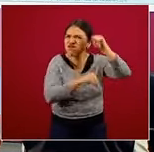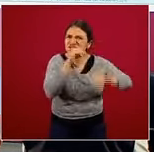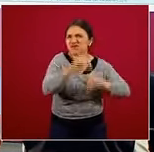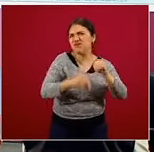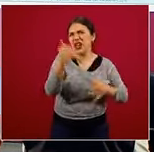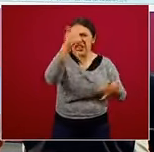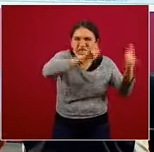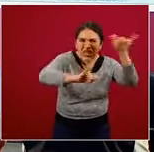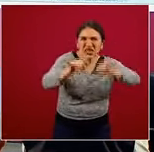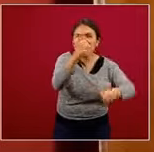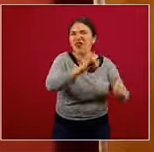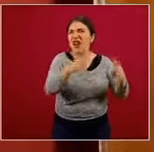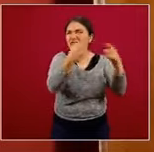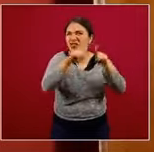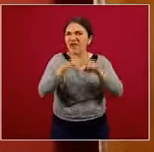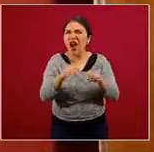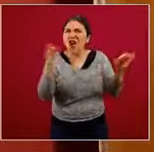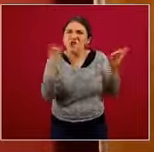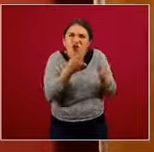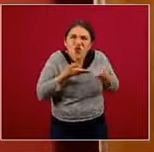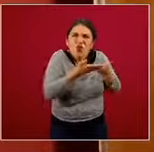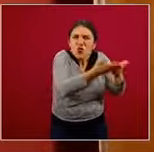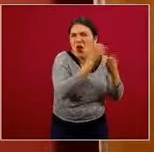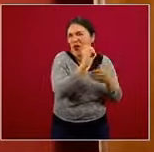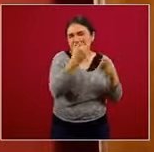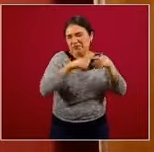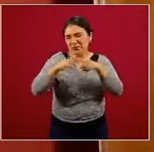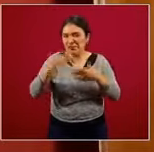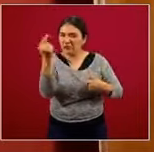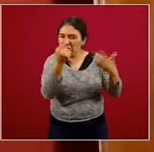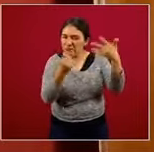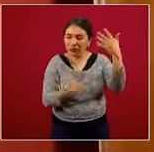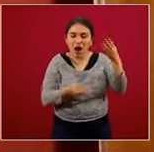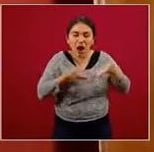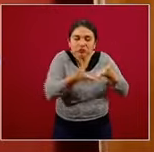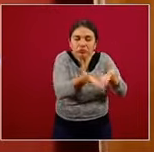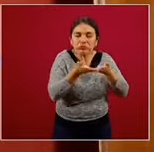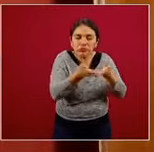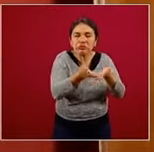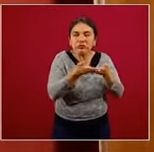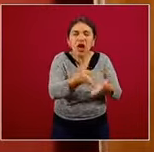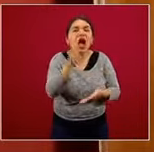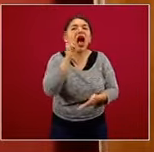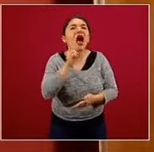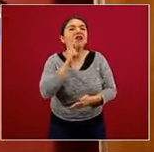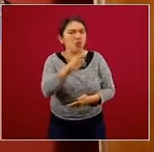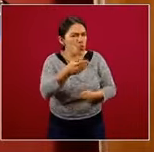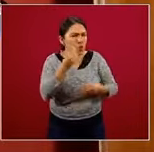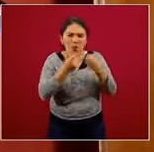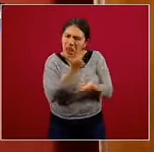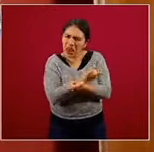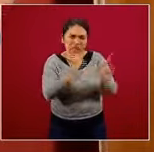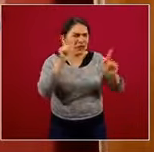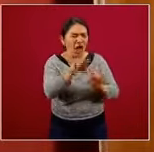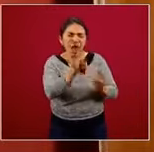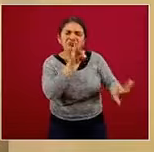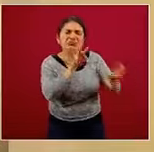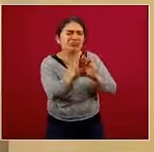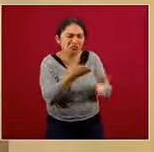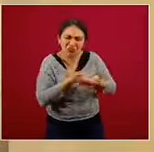decir, alimentos industrializados, congelados o prepreparados. Y la idea era, coma usted todo lo que quiera.